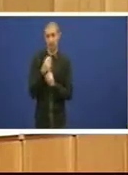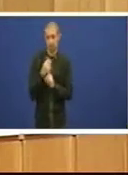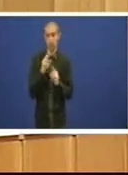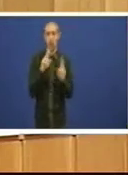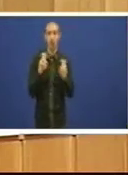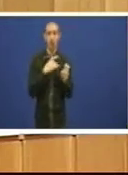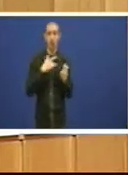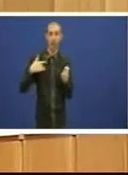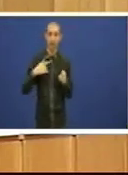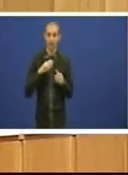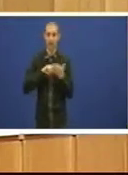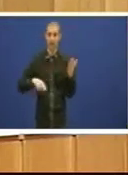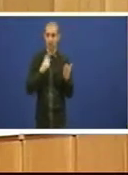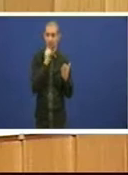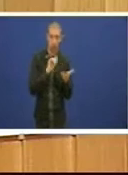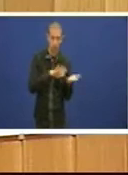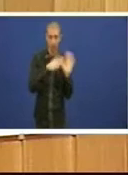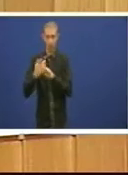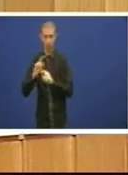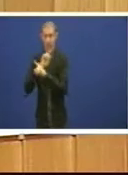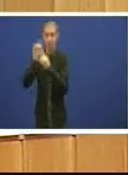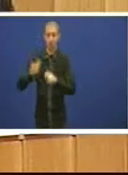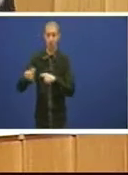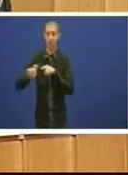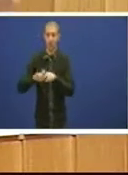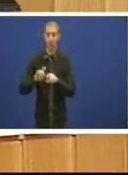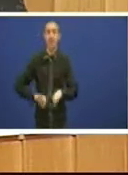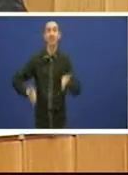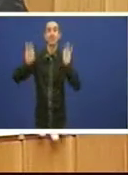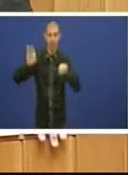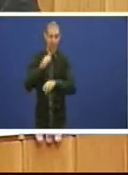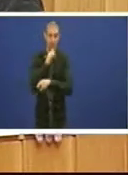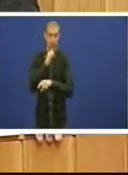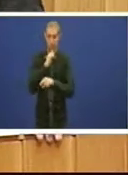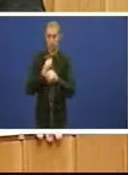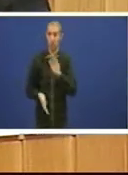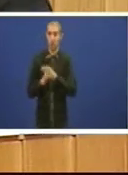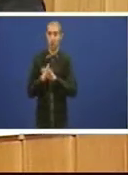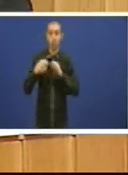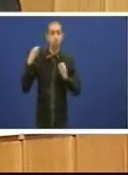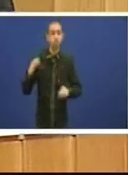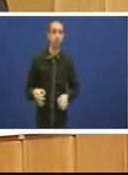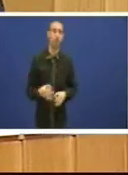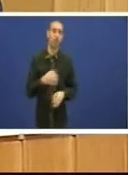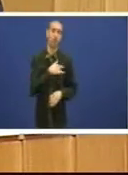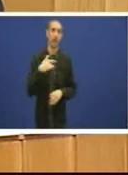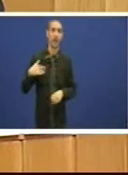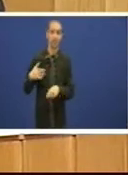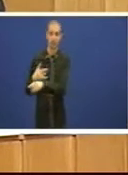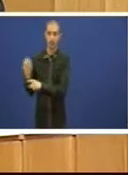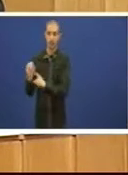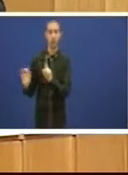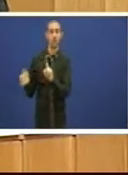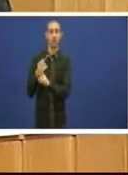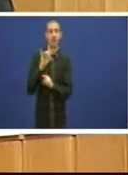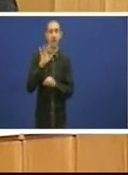Galicia ainda non convertida en fundación de carácter especial segue sendo formalmente unha Caixa ten que alcanzar ese 15